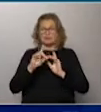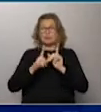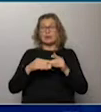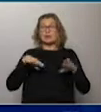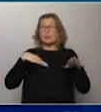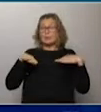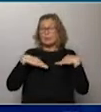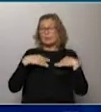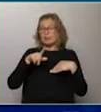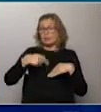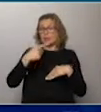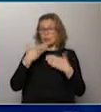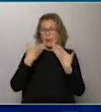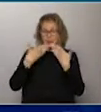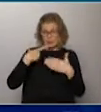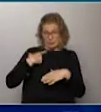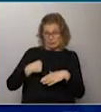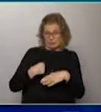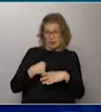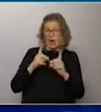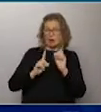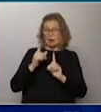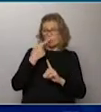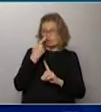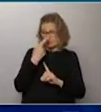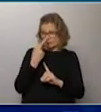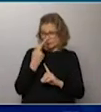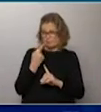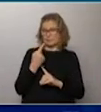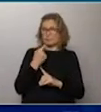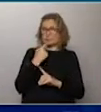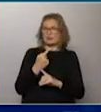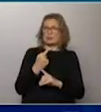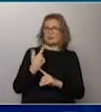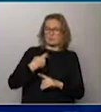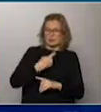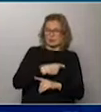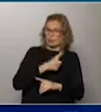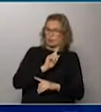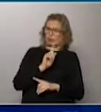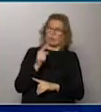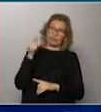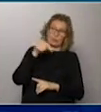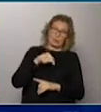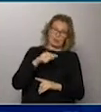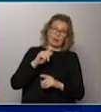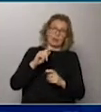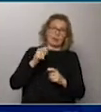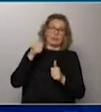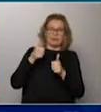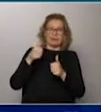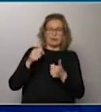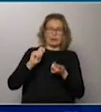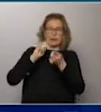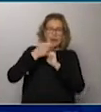deportivo, después voy a hablar de nacional, hay detalles interesantes a repasar, Martín. Más allá de que Peñarol no viene bien, con un cambio de entrenador, se fue